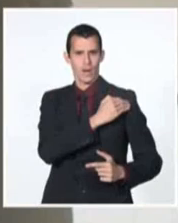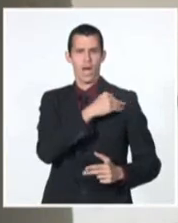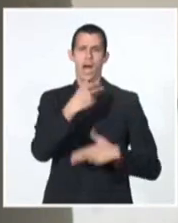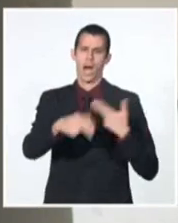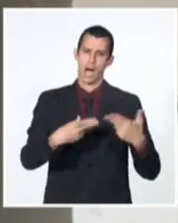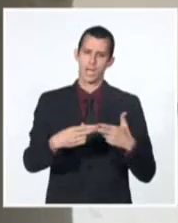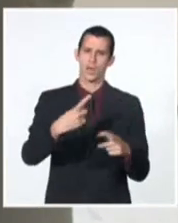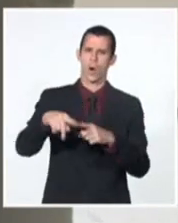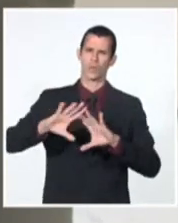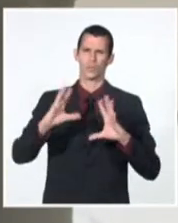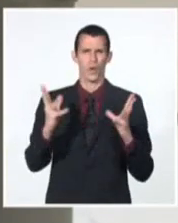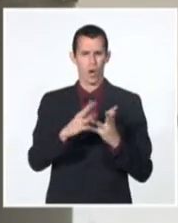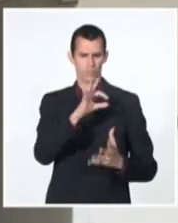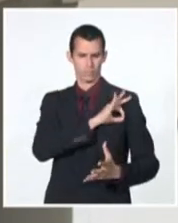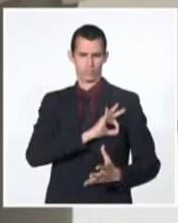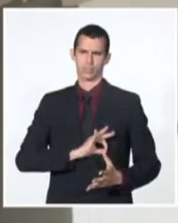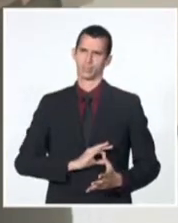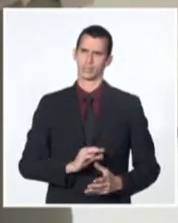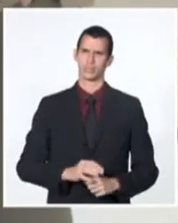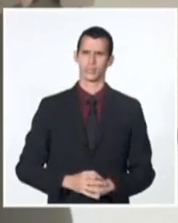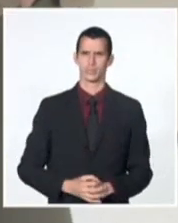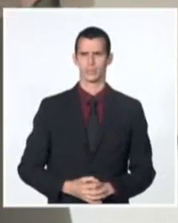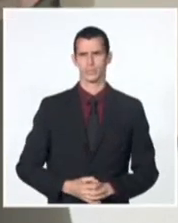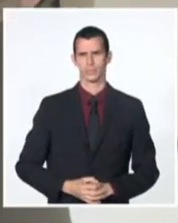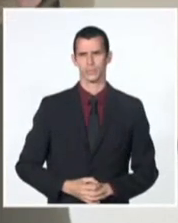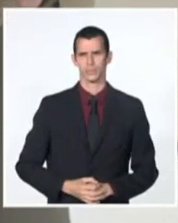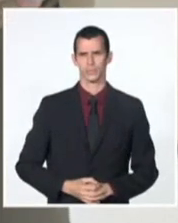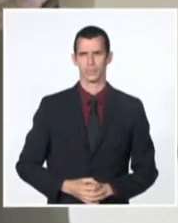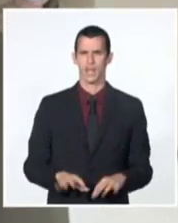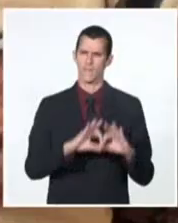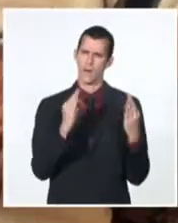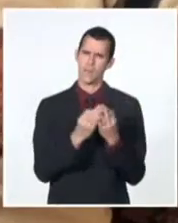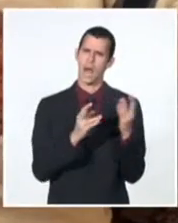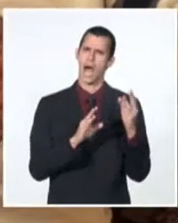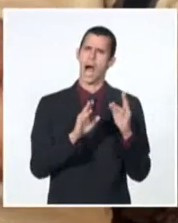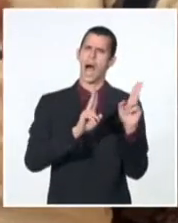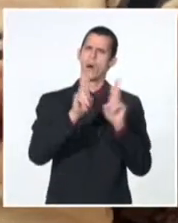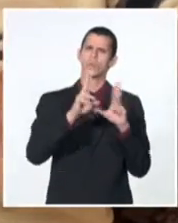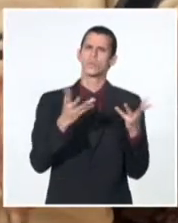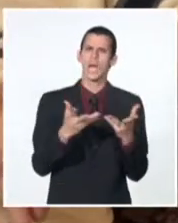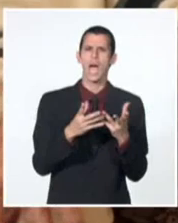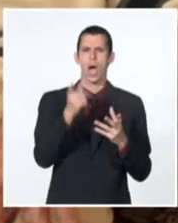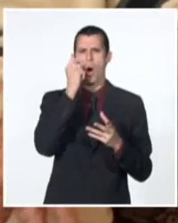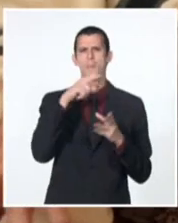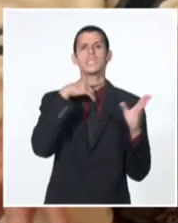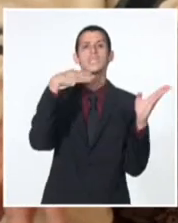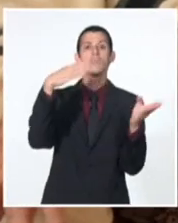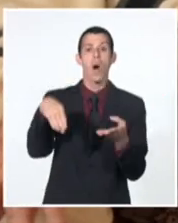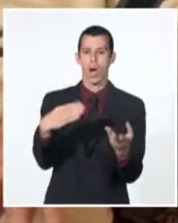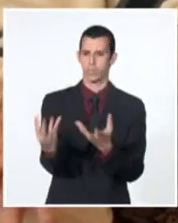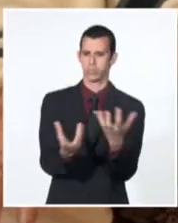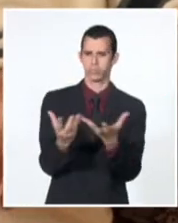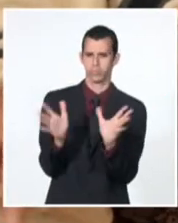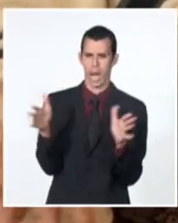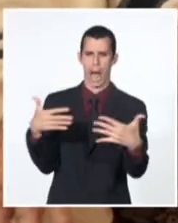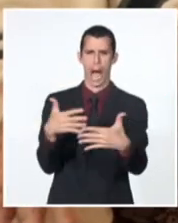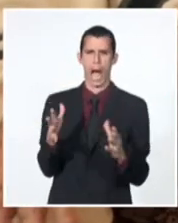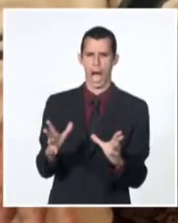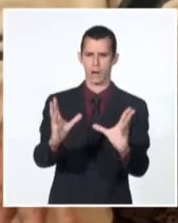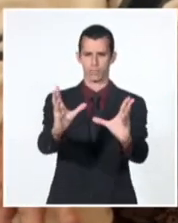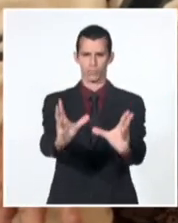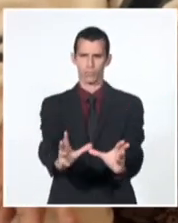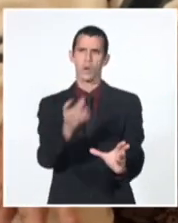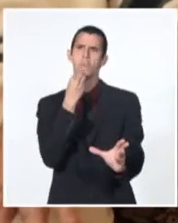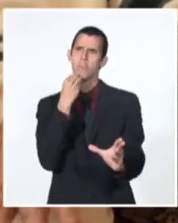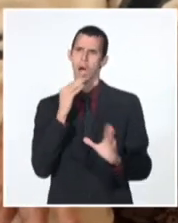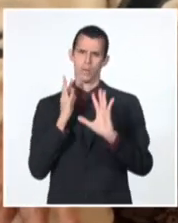órganos de la seguridad del Estado. Por decisión familiar, su cadáver será cremado. Sus cenizas serán expuestas y depositadas